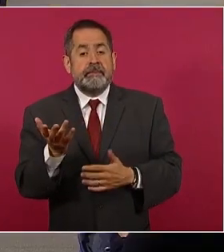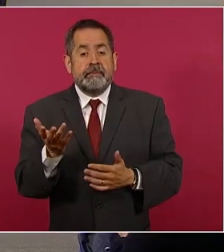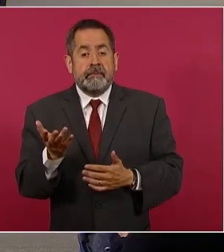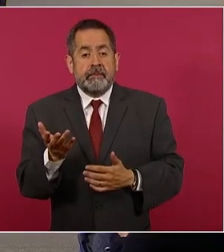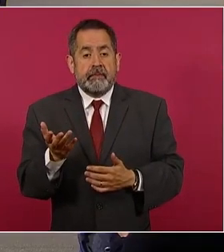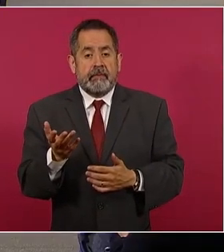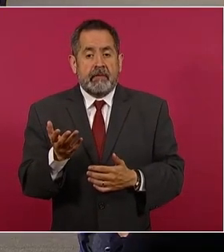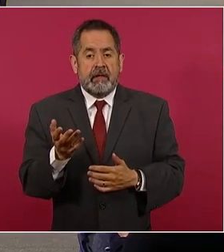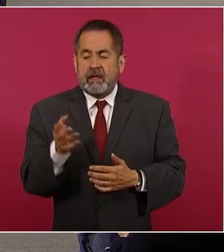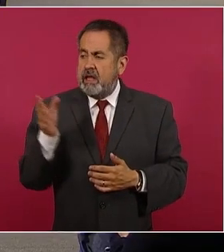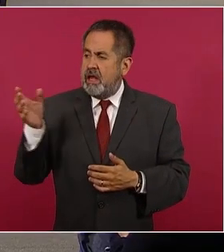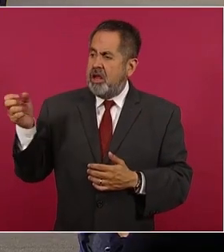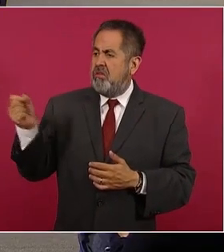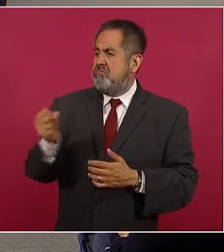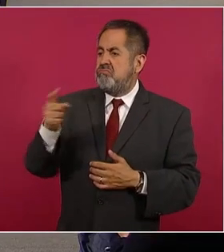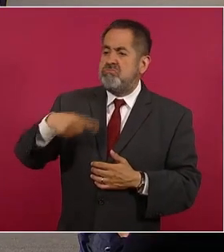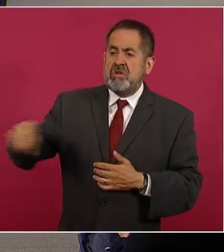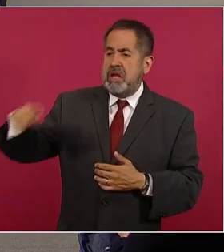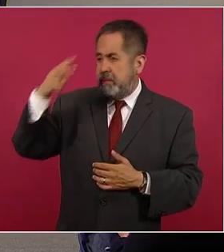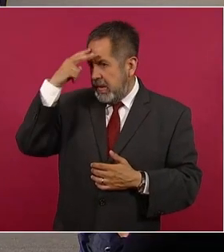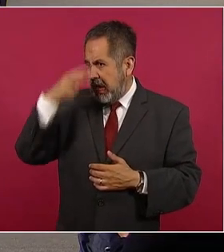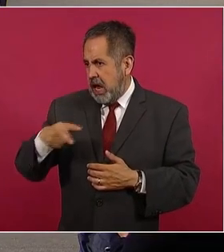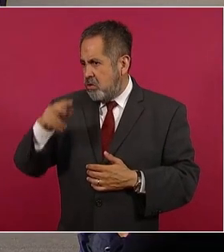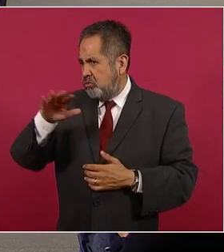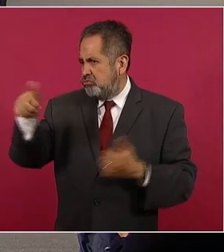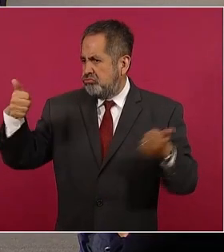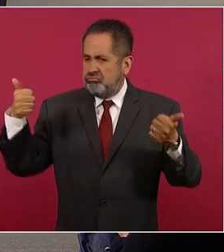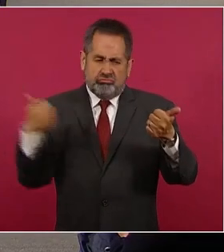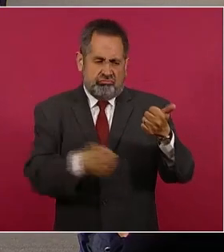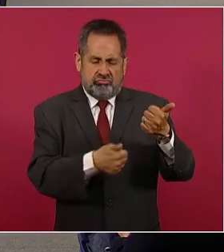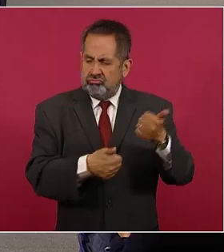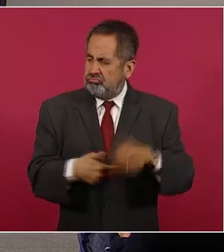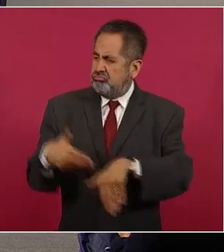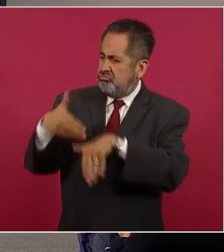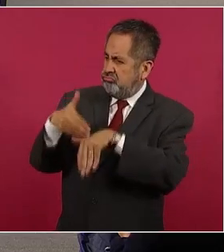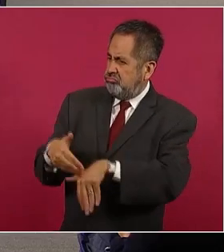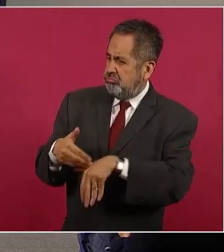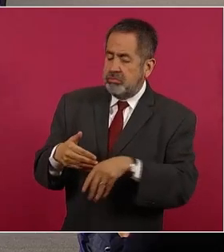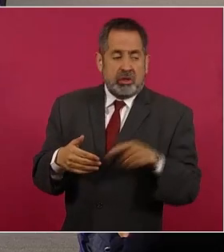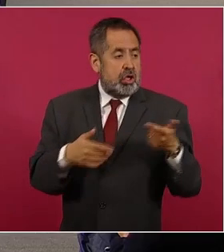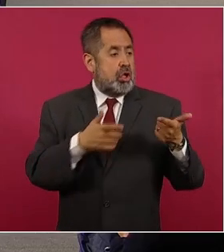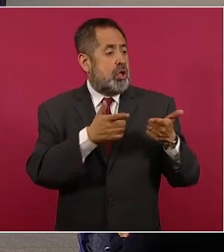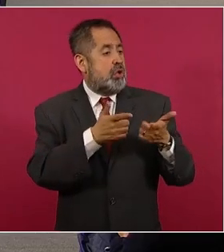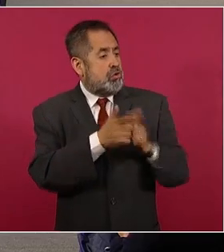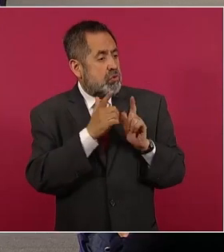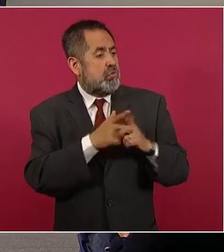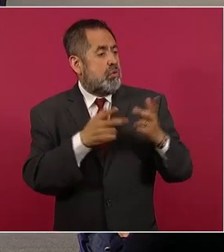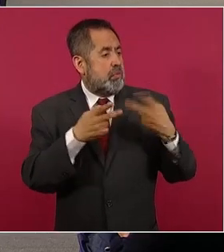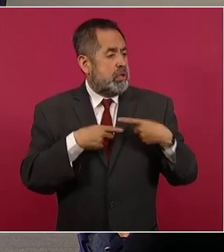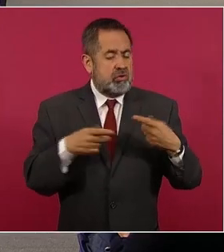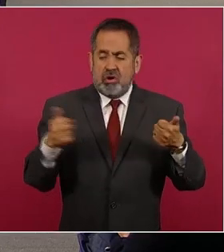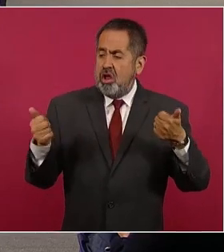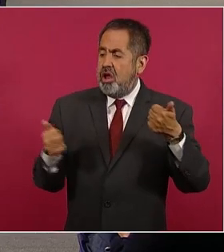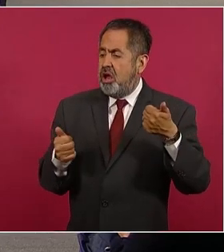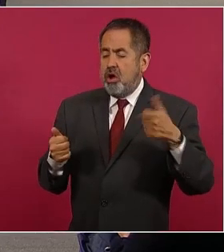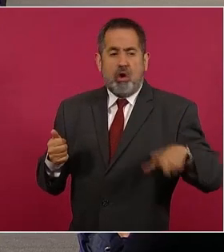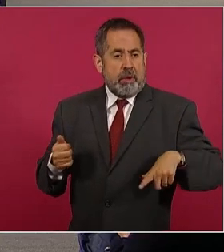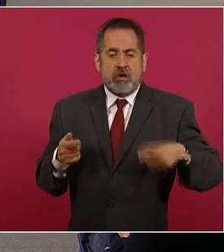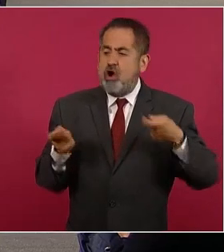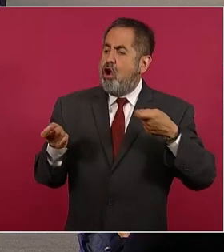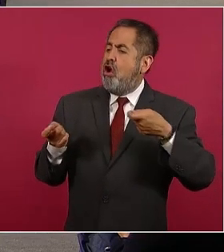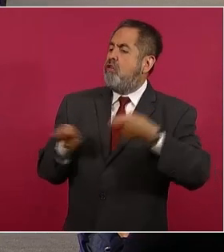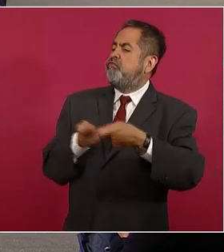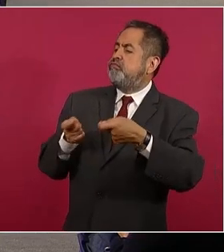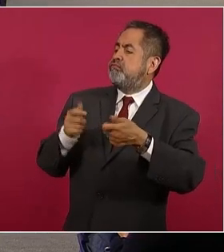de someterla a persona, grupo o gobierno extranjero.